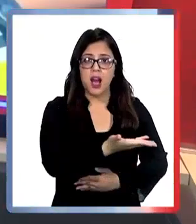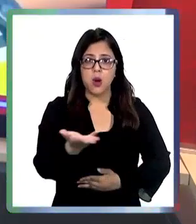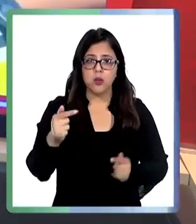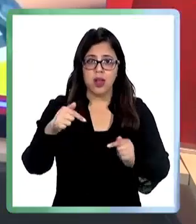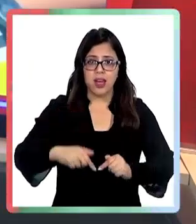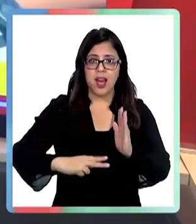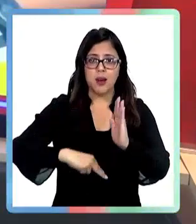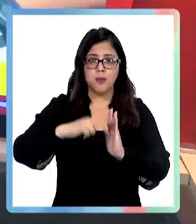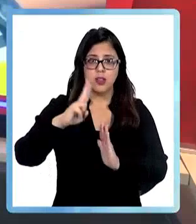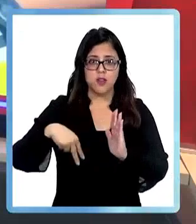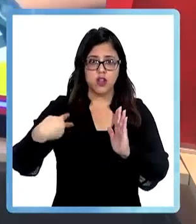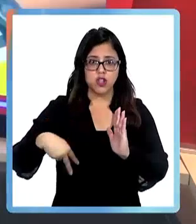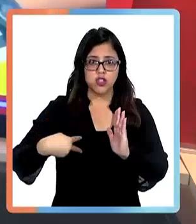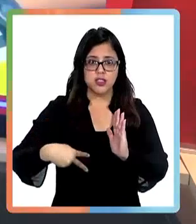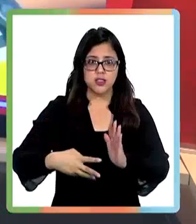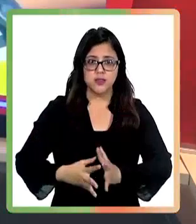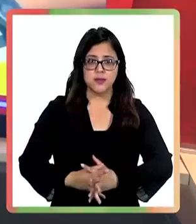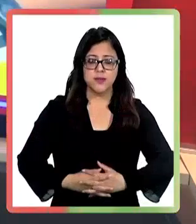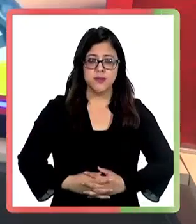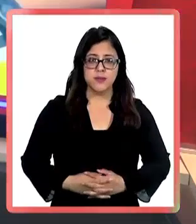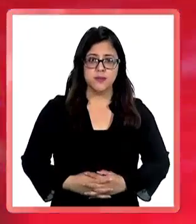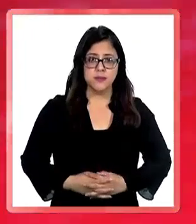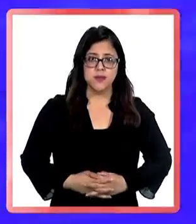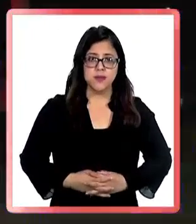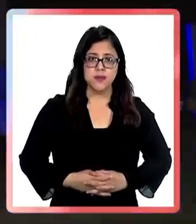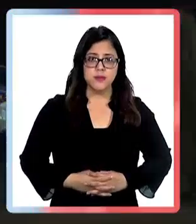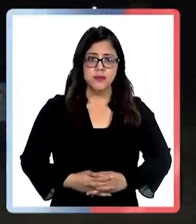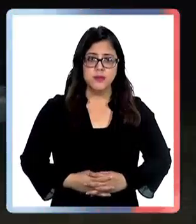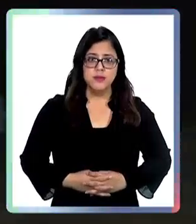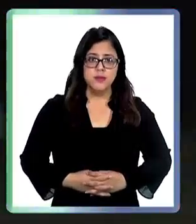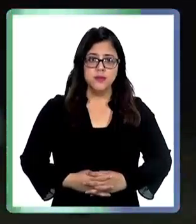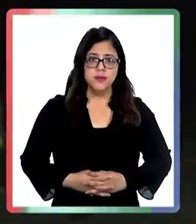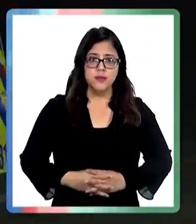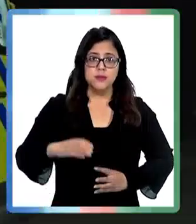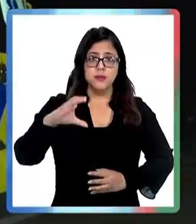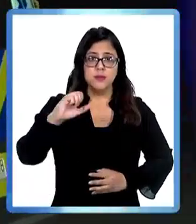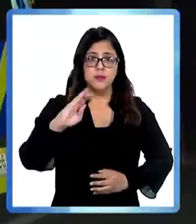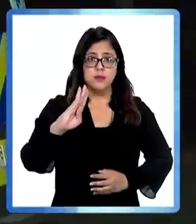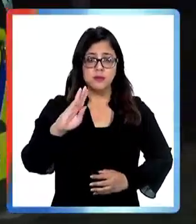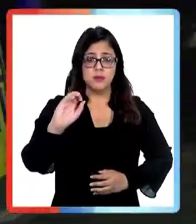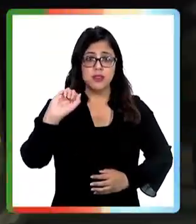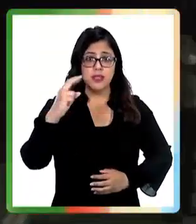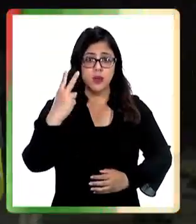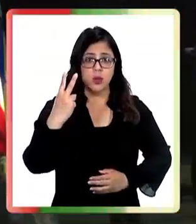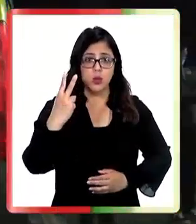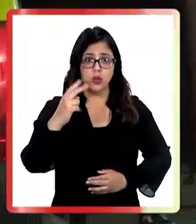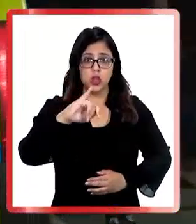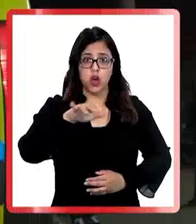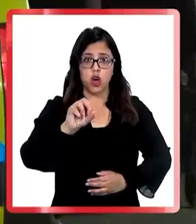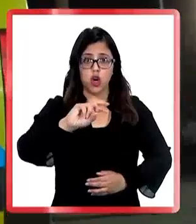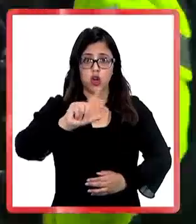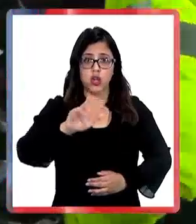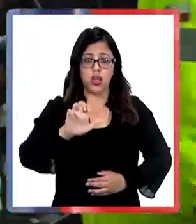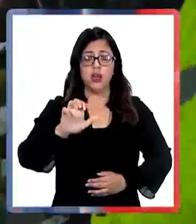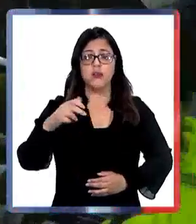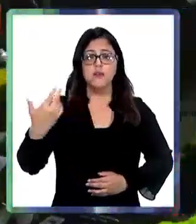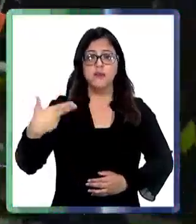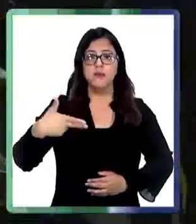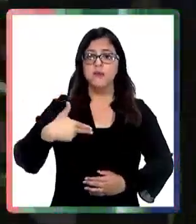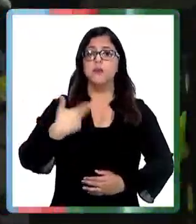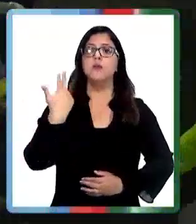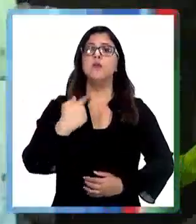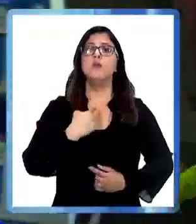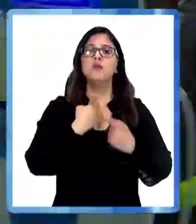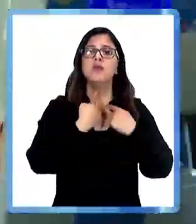la bienvenida a Portavoz Noticias. El cabo segundo, Jorge Geisbüller, recibió un impacto de bala